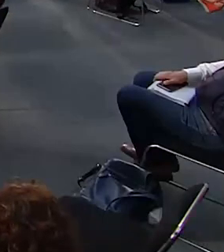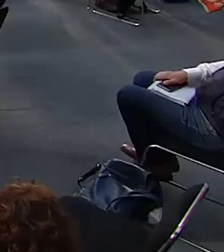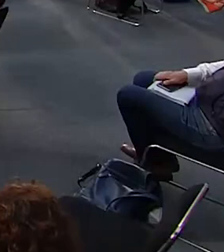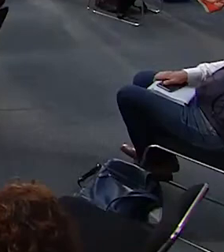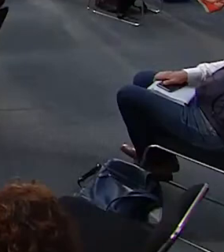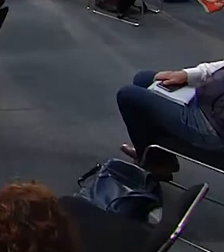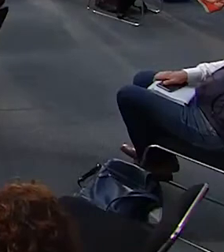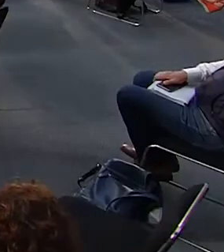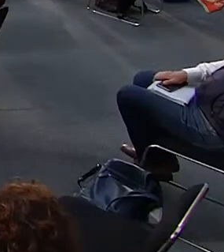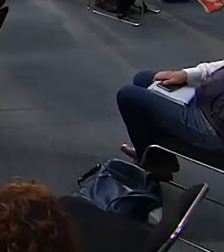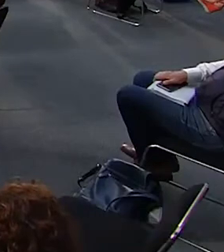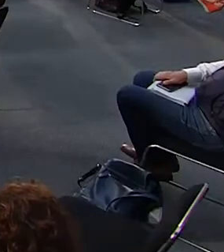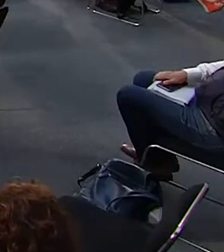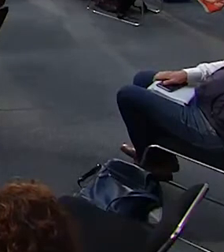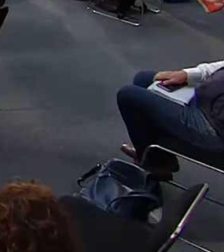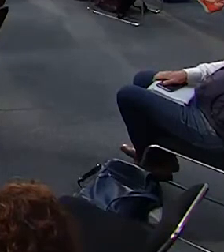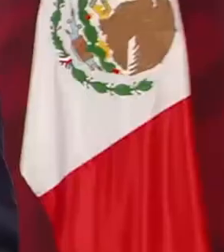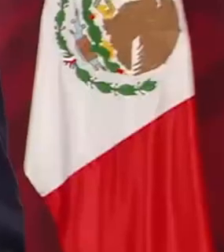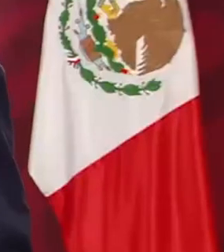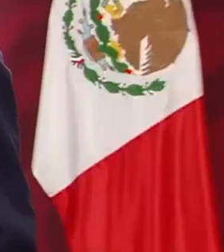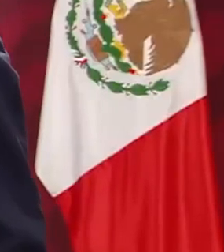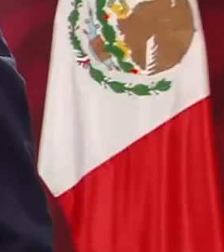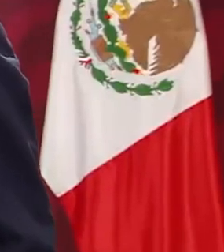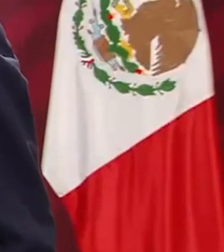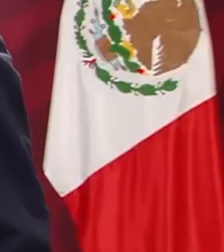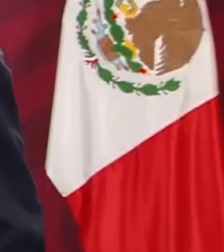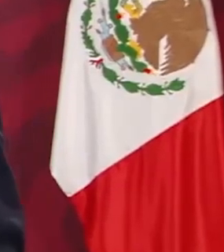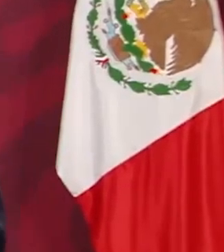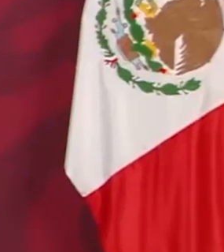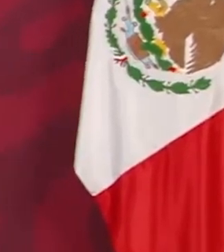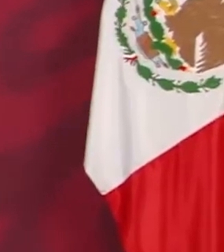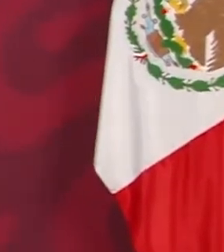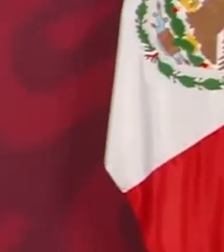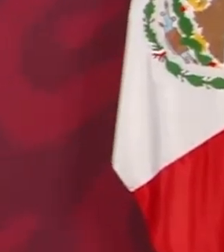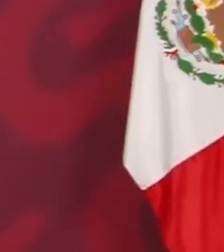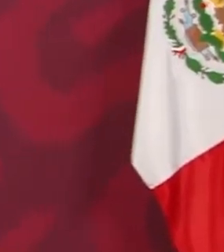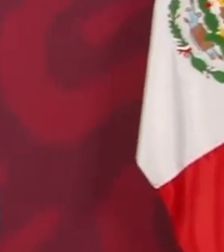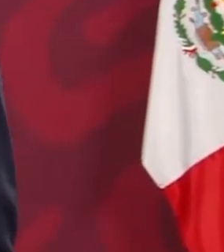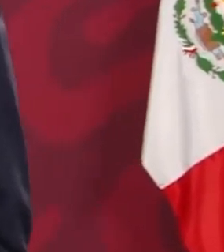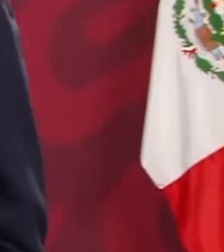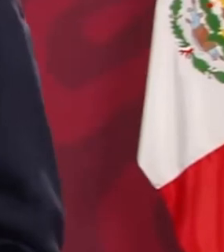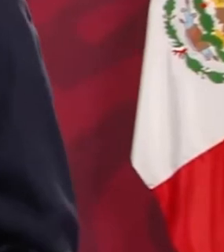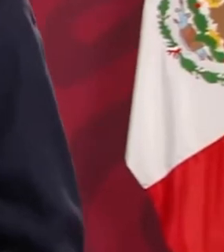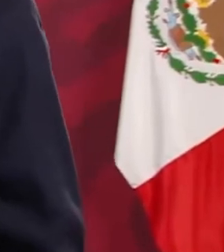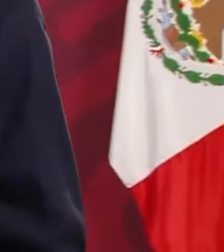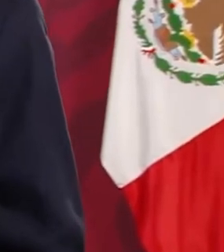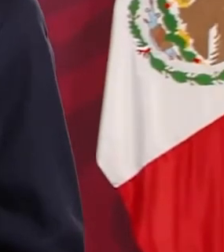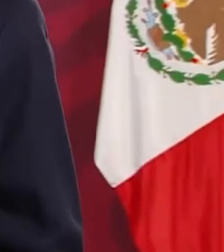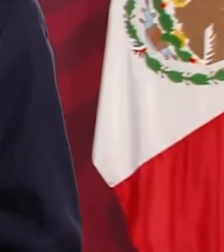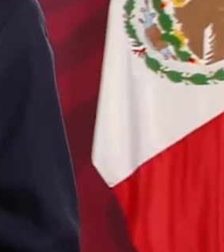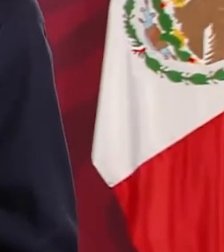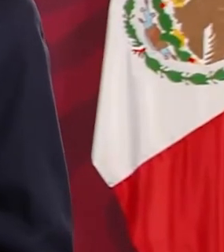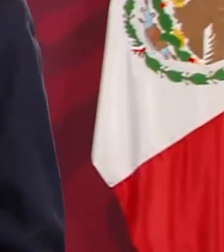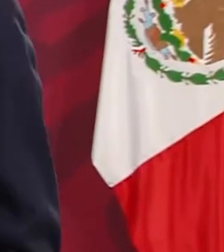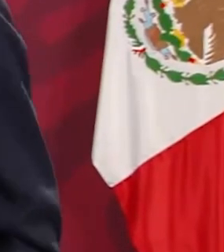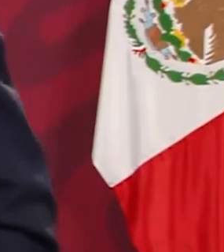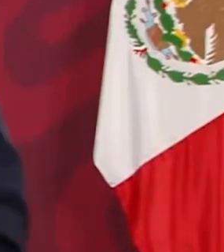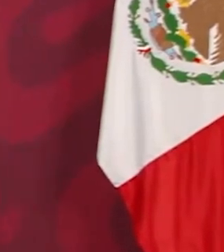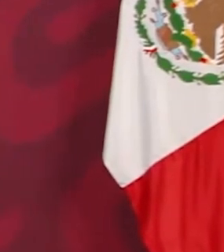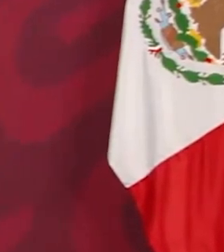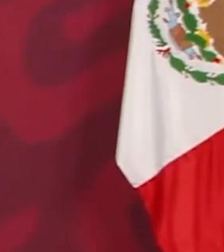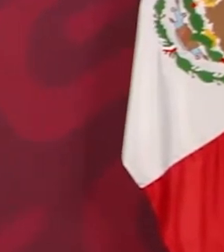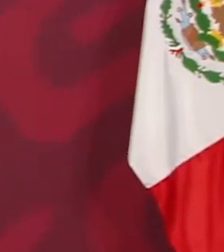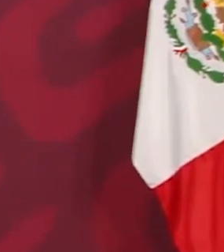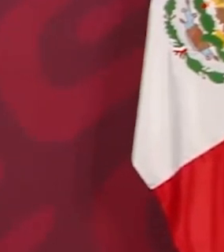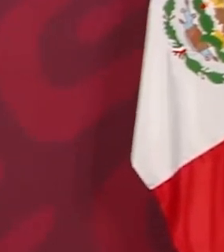la mayoría del pueblo de México está apoyando la transformación, ya no quiere la gente más